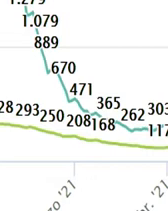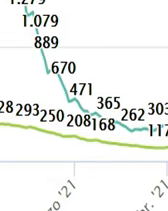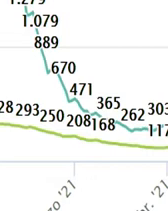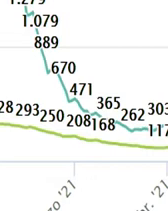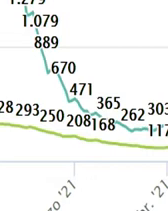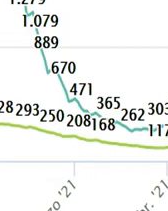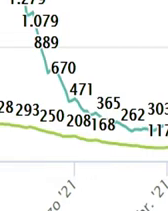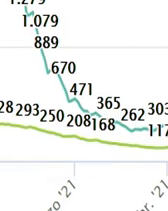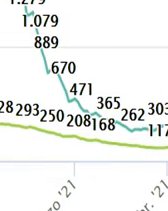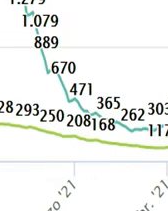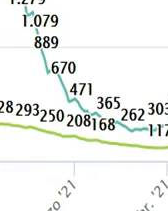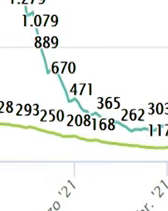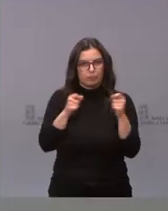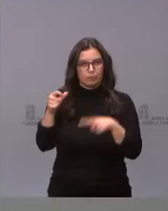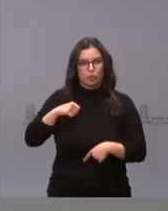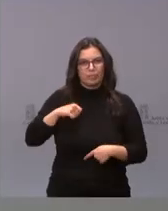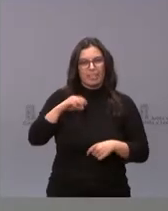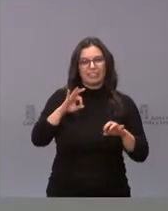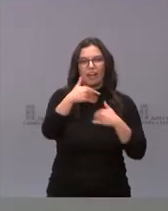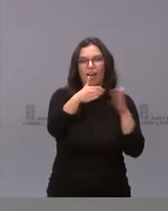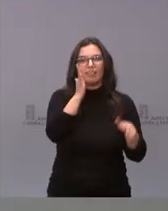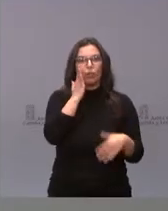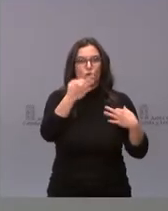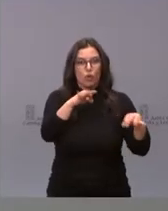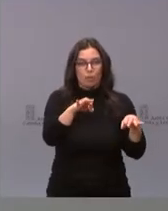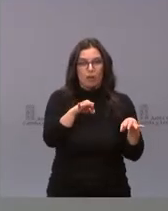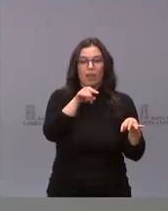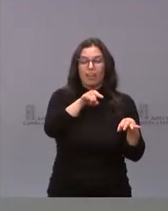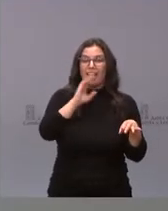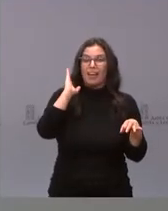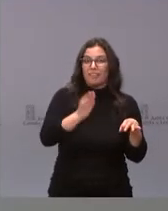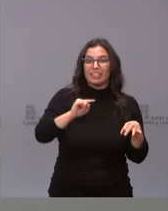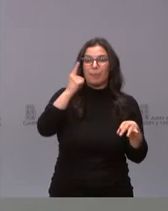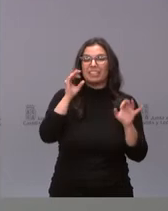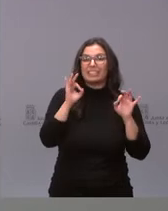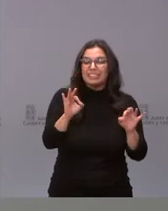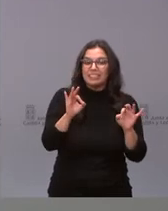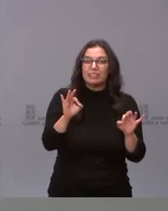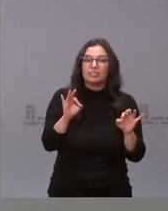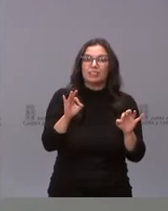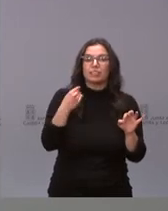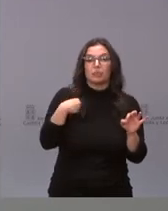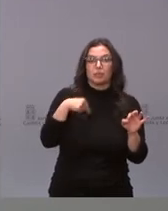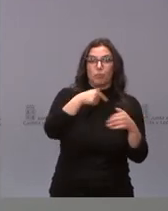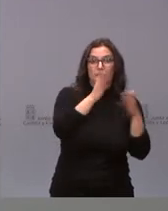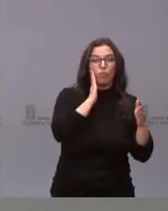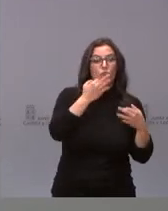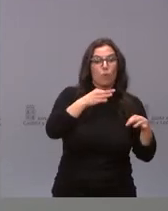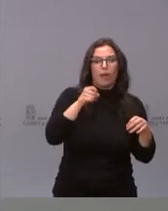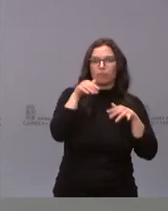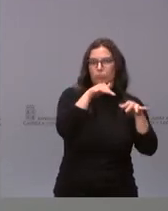incremento en las hospitalizaciones en planta, teniendo por el momento mayor impacto en las plantas que en las unidades de críticos.